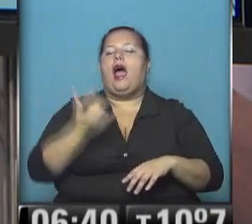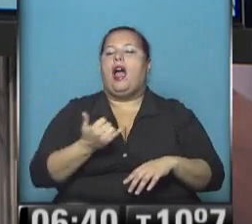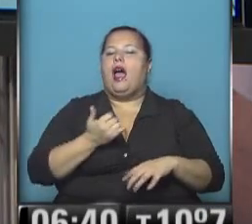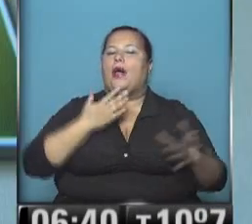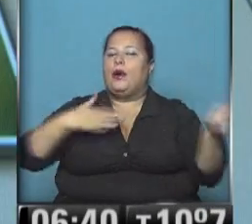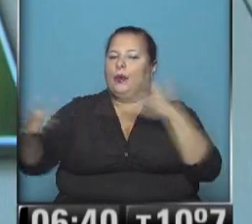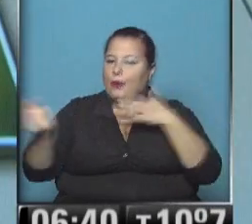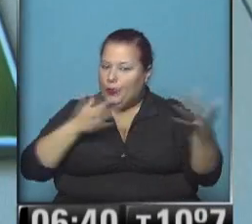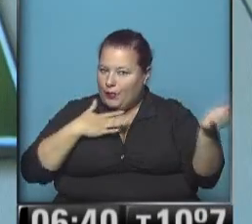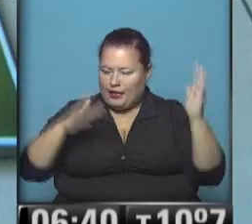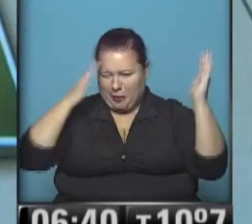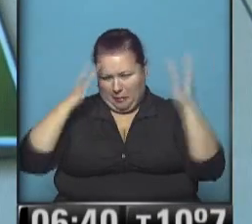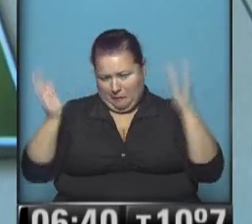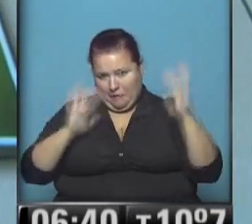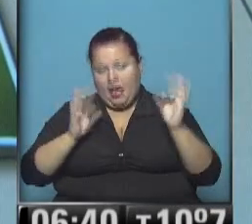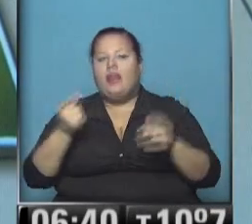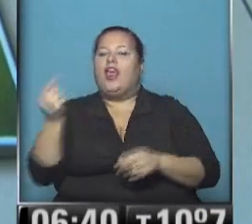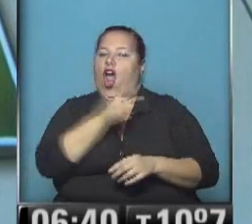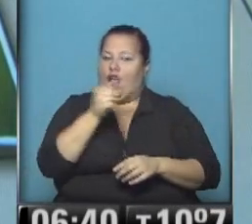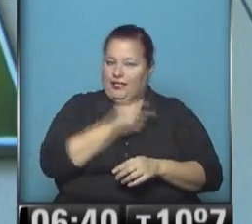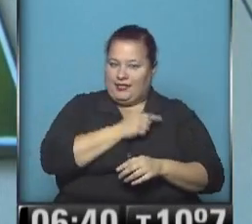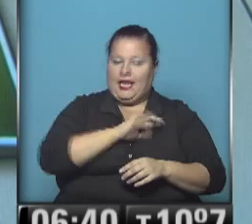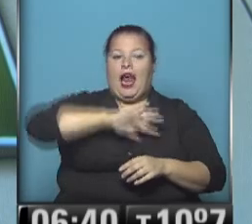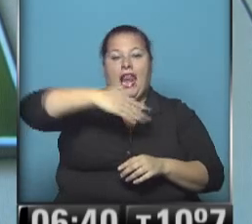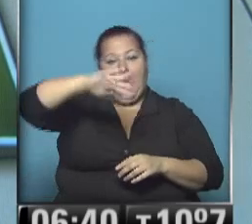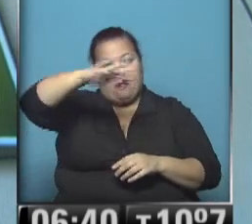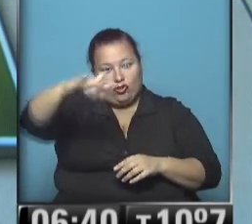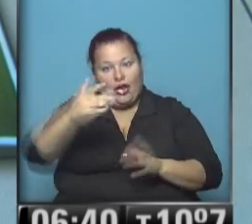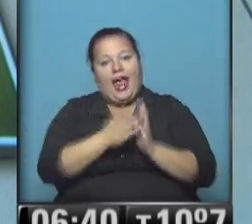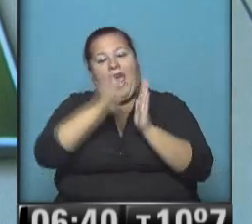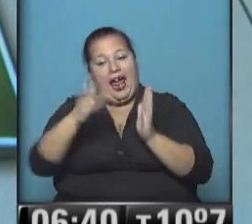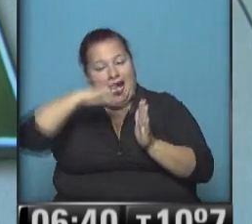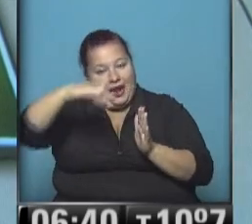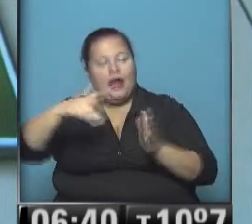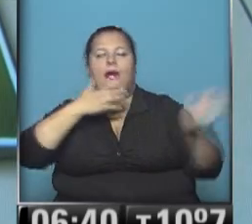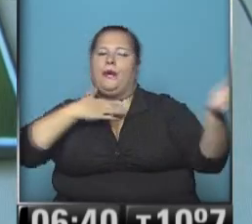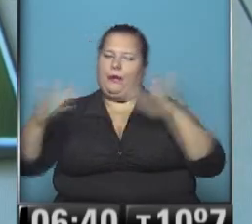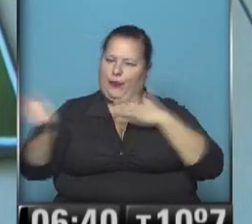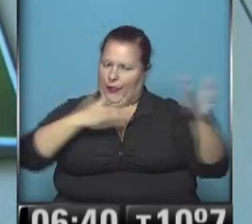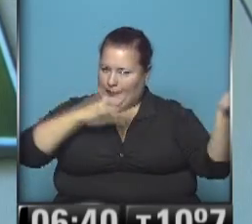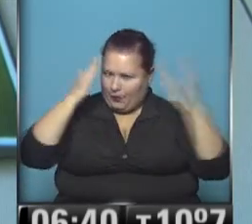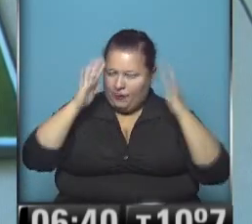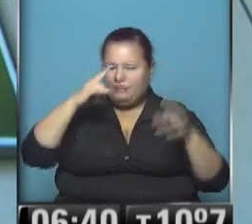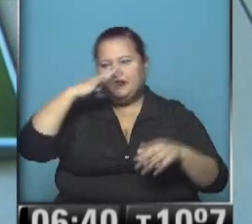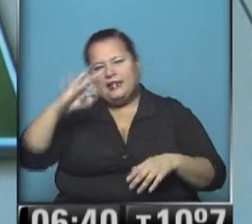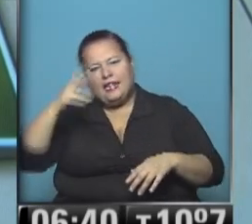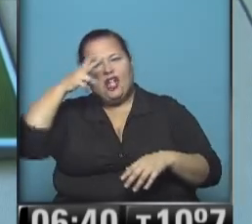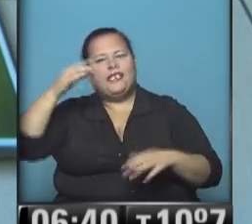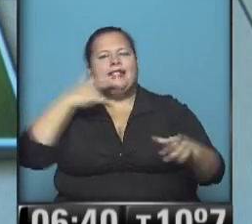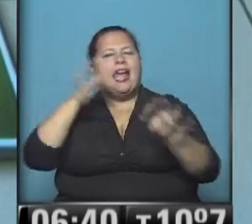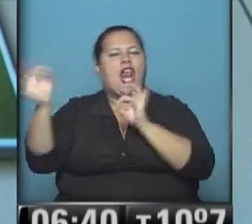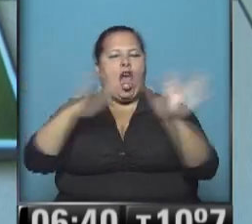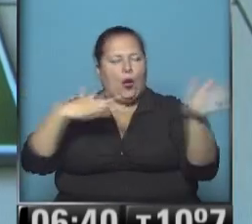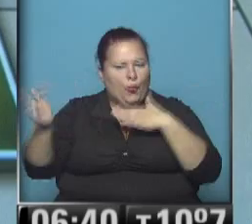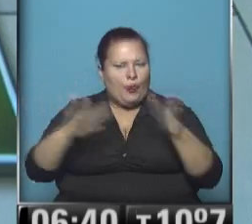vientos bastante intensos del sector oeste tanto en la cordillera como en la precordillera vientos muy fuertes entre 70 a 80 kilómetros